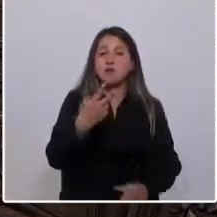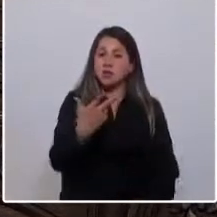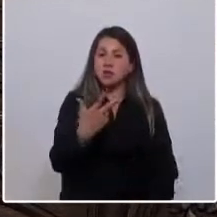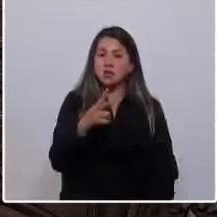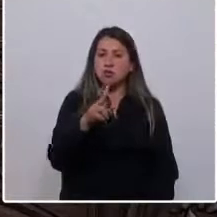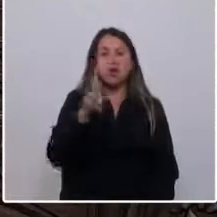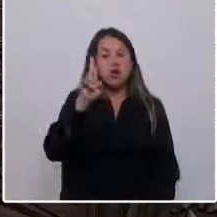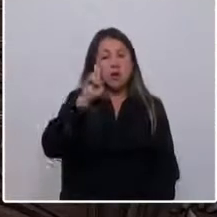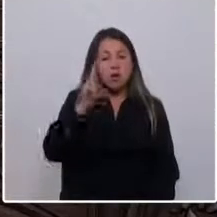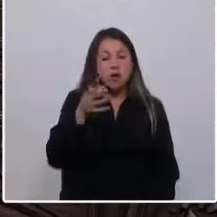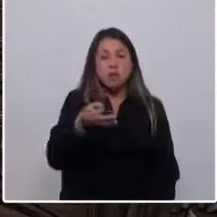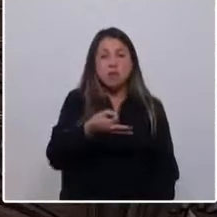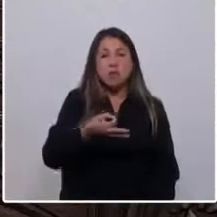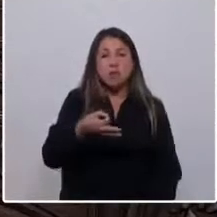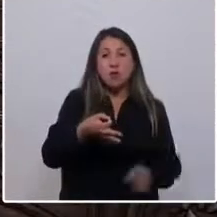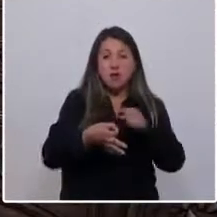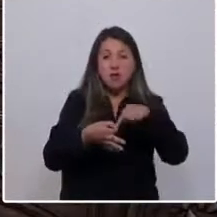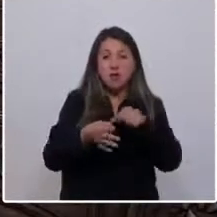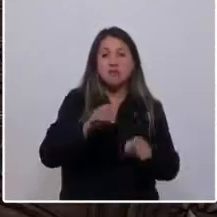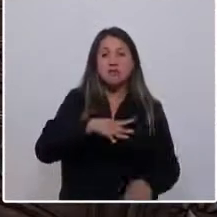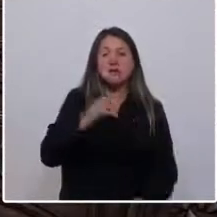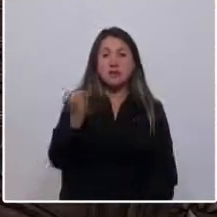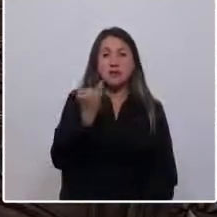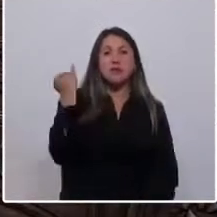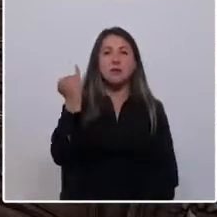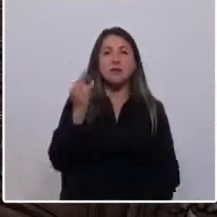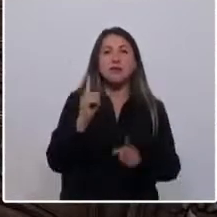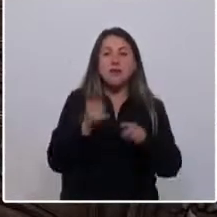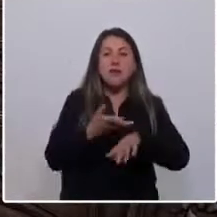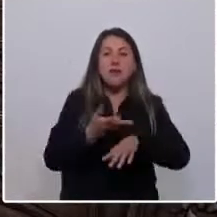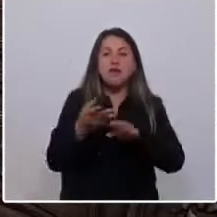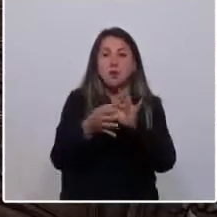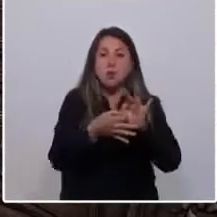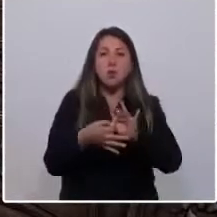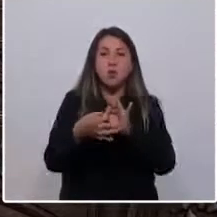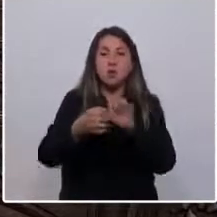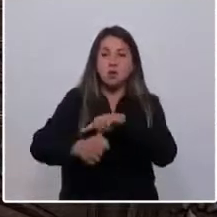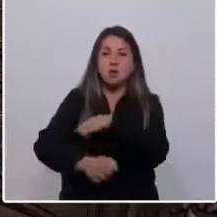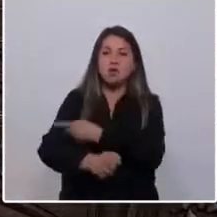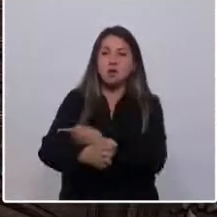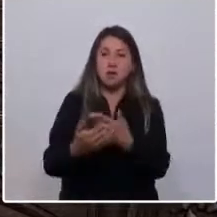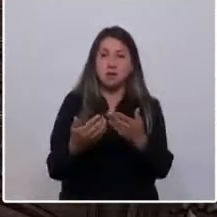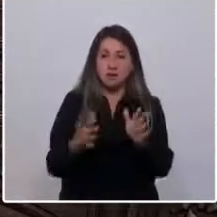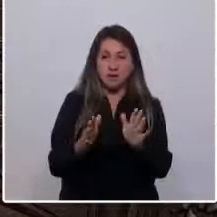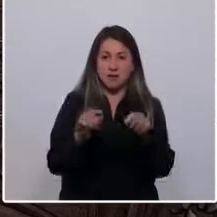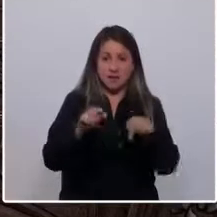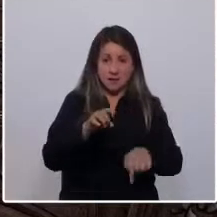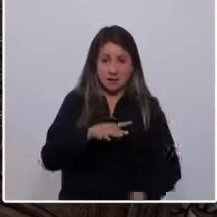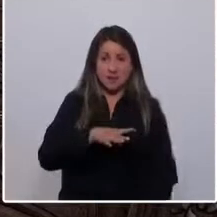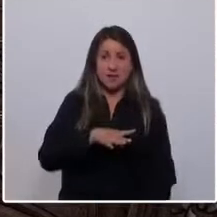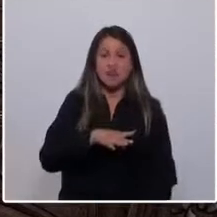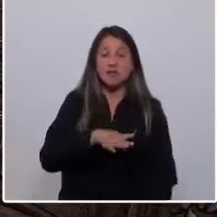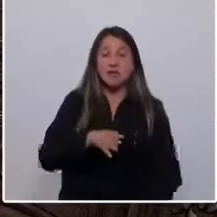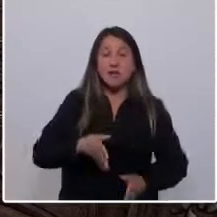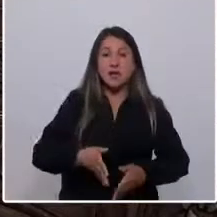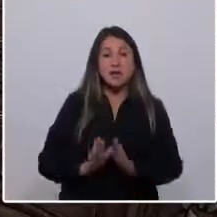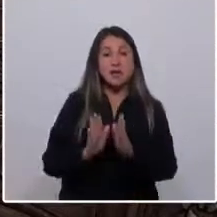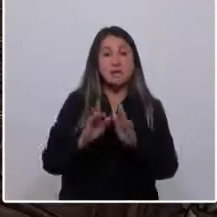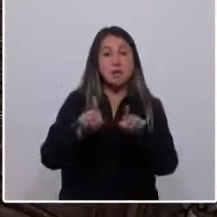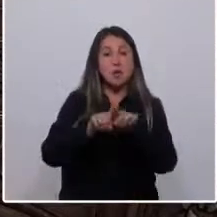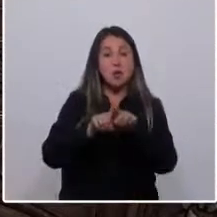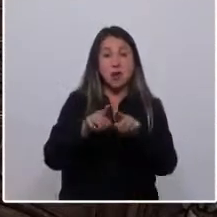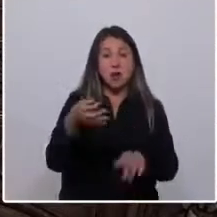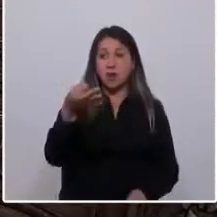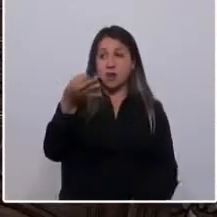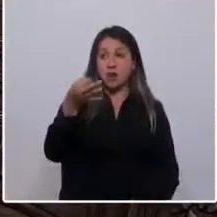recuerda que Chile es independiente, que debe existir unión, fuerza y libertad. Este Chile no nace al igual que esta moneda